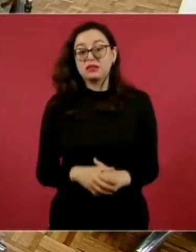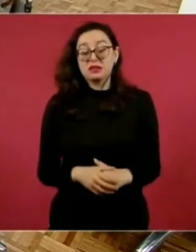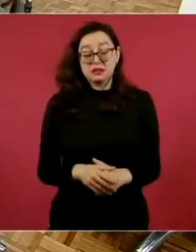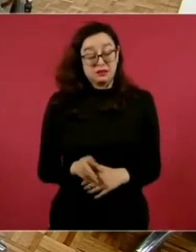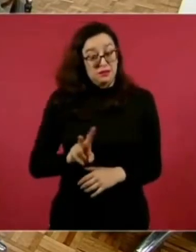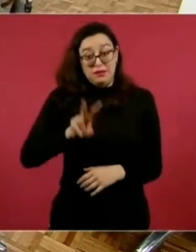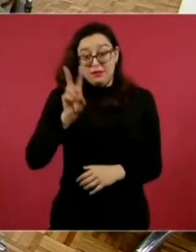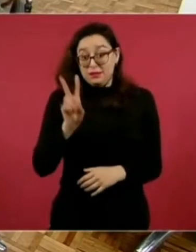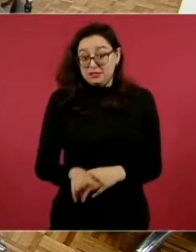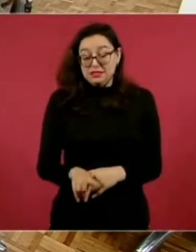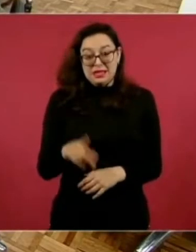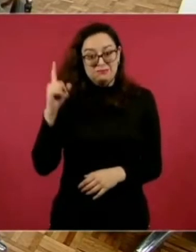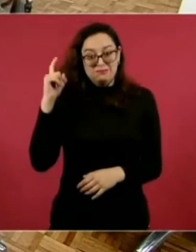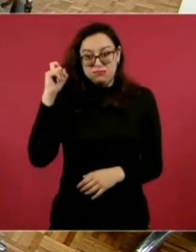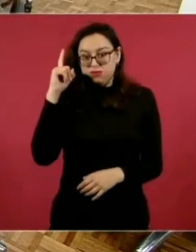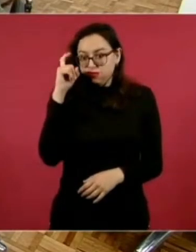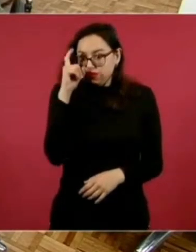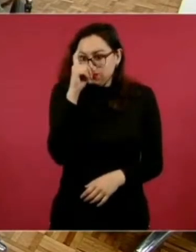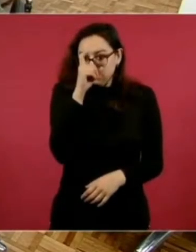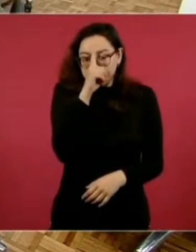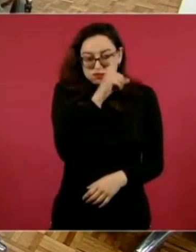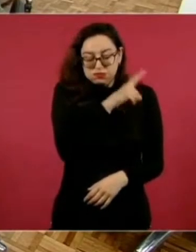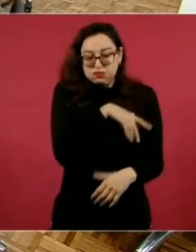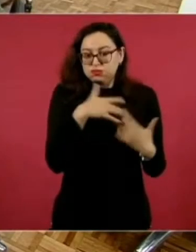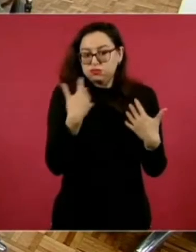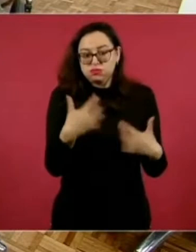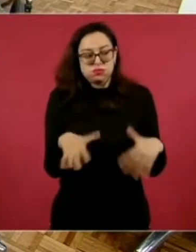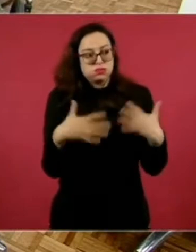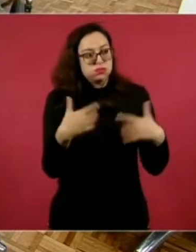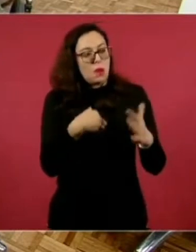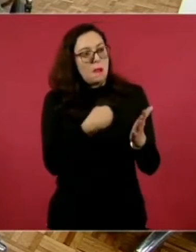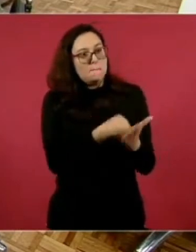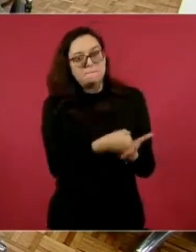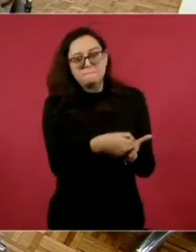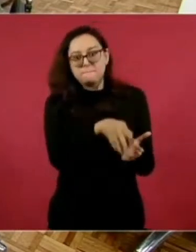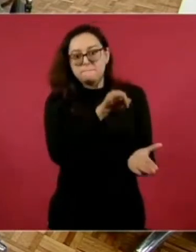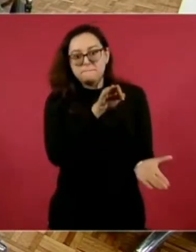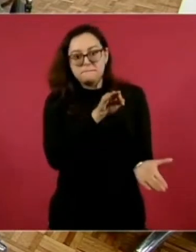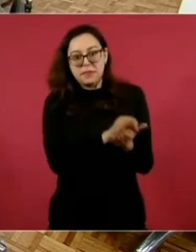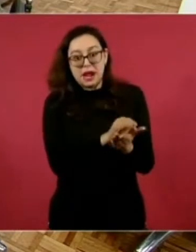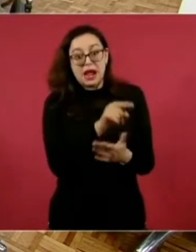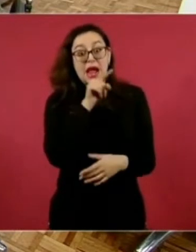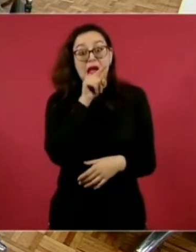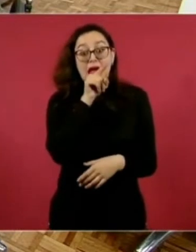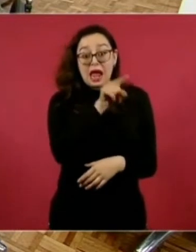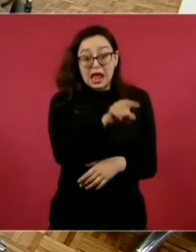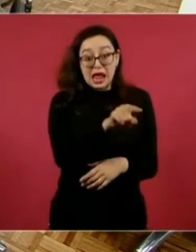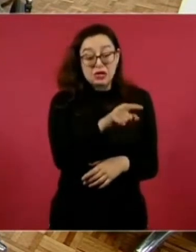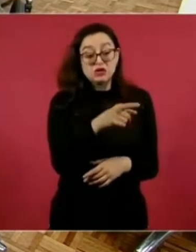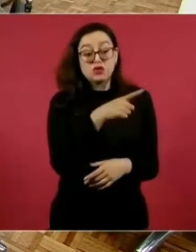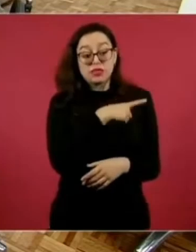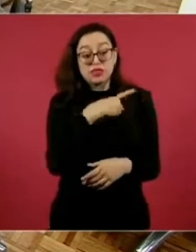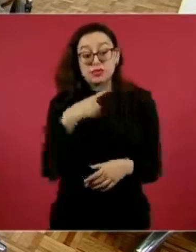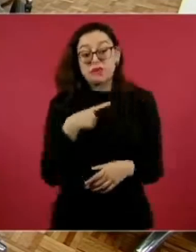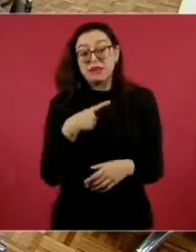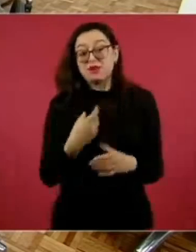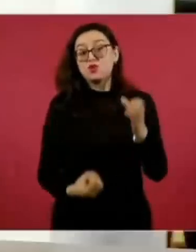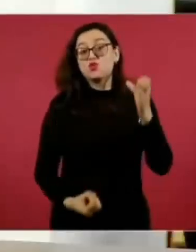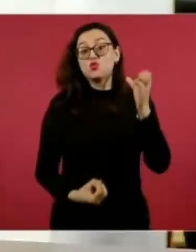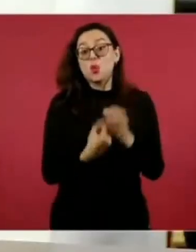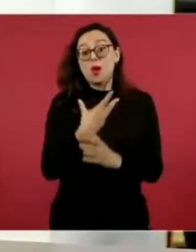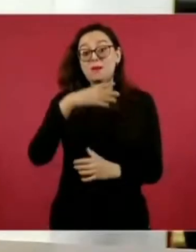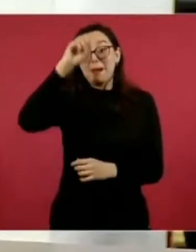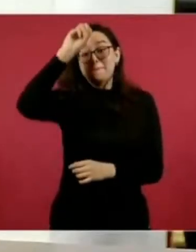hazaña. Estamos hablando de una intervención prácticamente a hacer una nueva mina con una nueva rampa y con